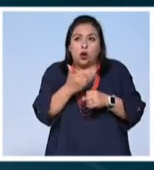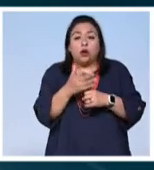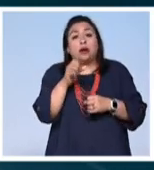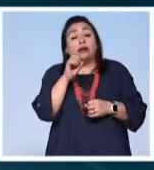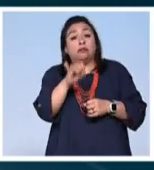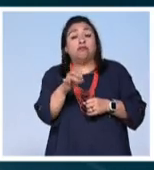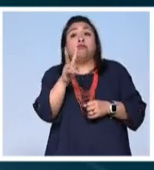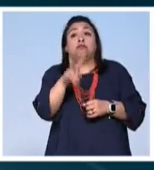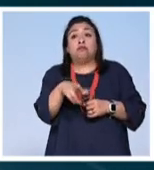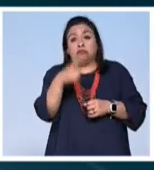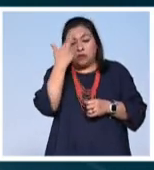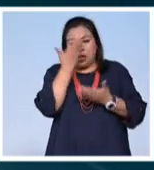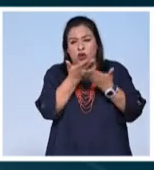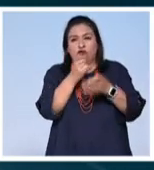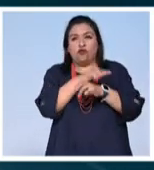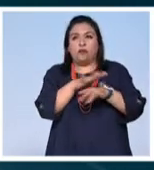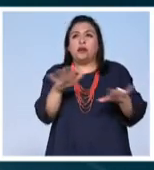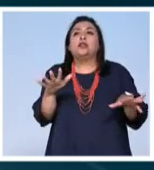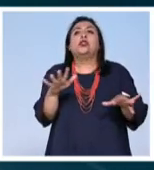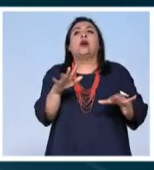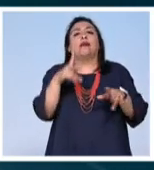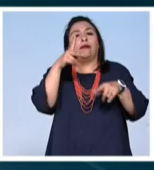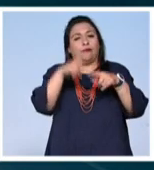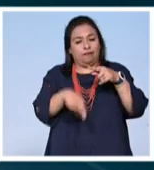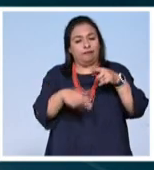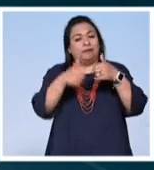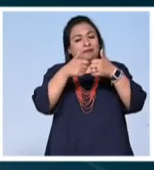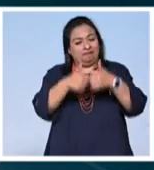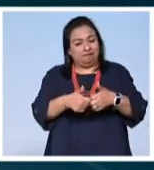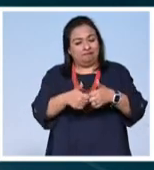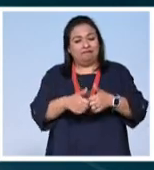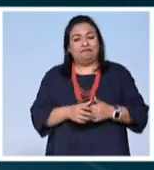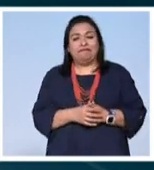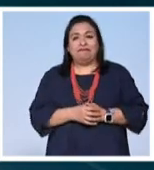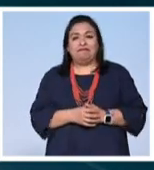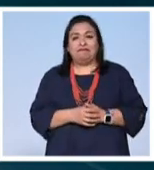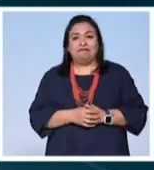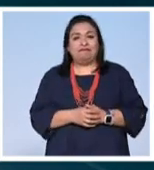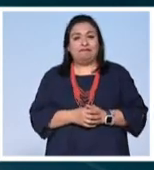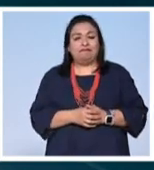Así es, Laura. Y pues con esta información nos vamos al corte. No se vaya. Regresamos.